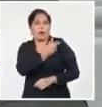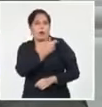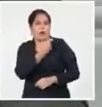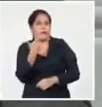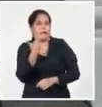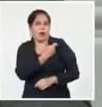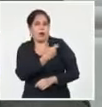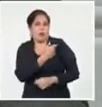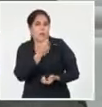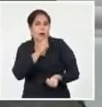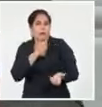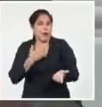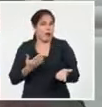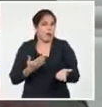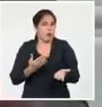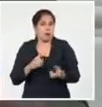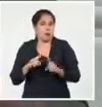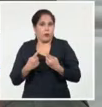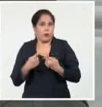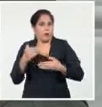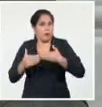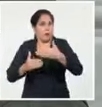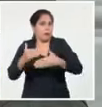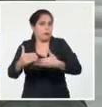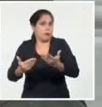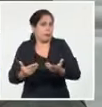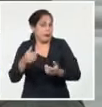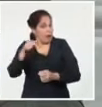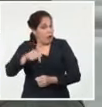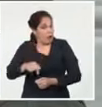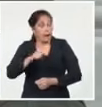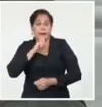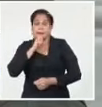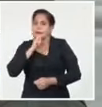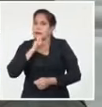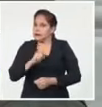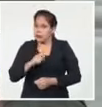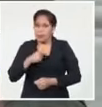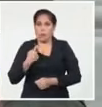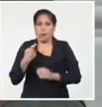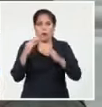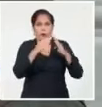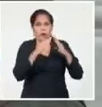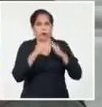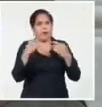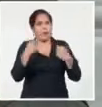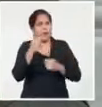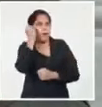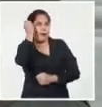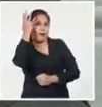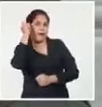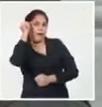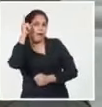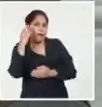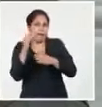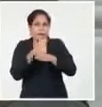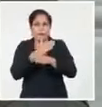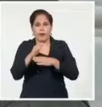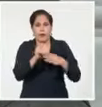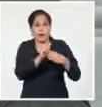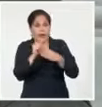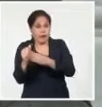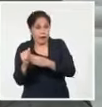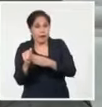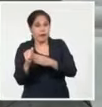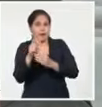siguen un protocolo, realmente la creatividad de las comunidades, realmente la creatividad de los líderes